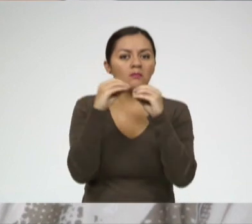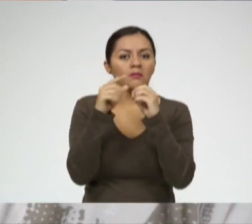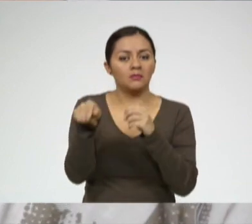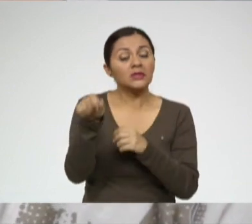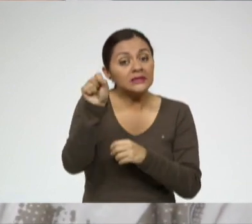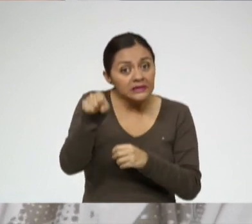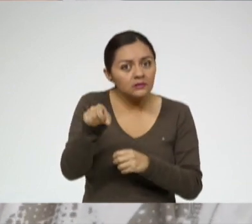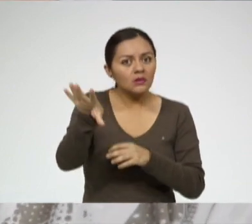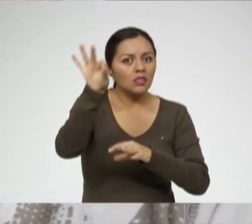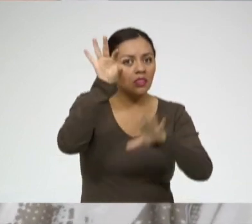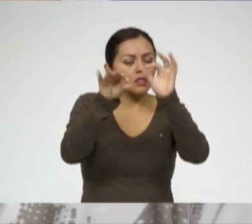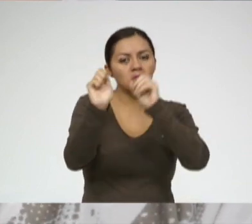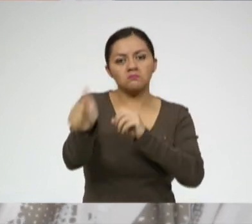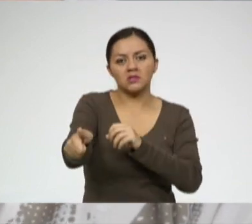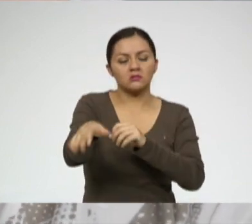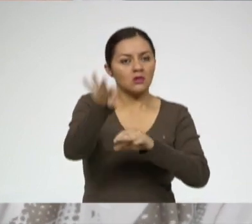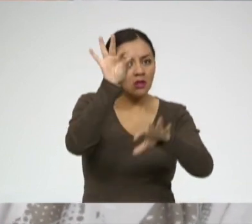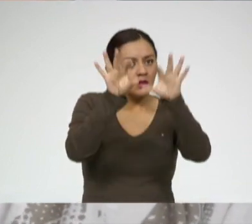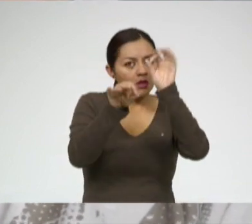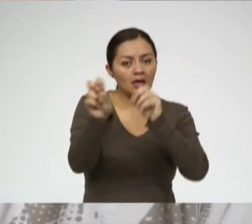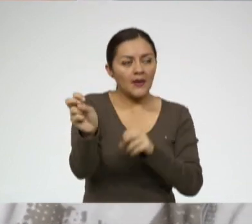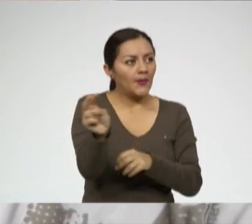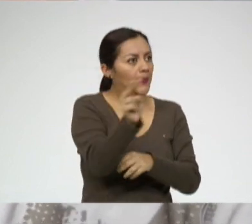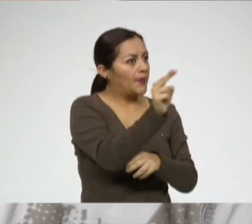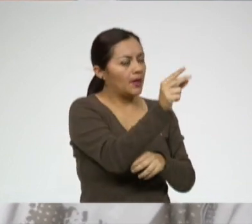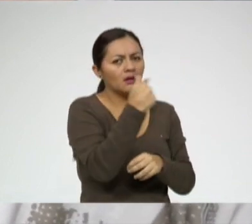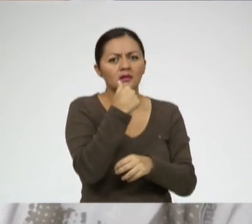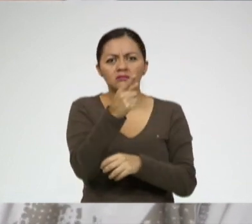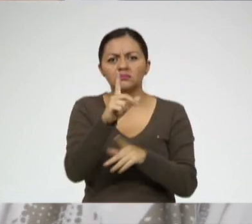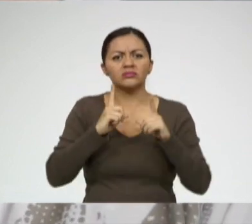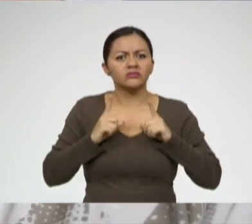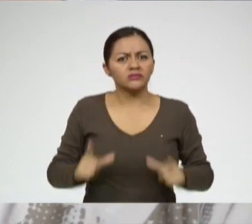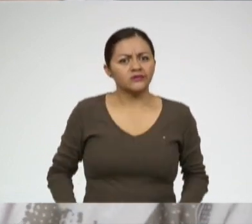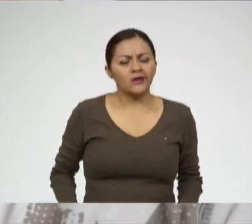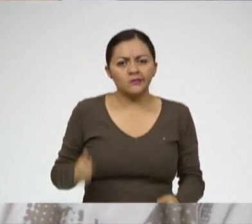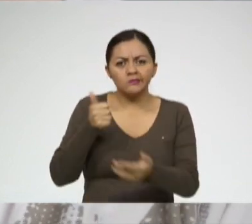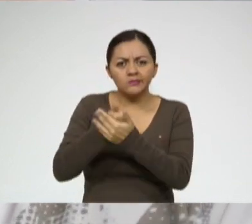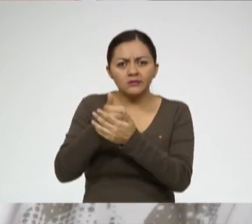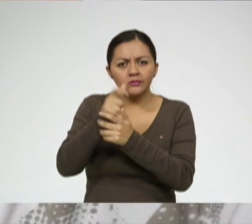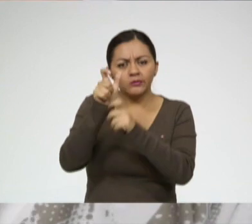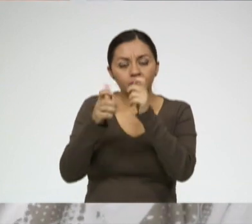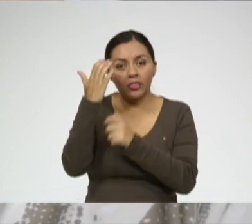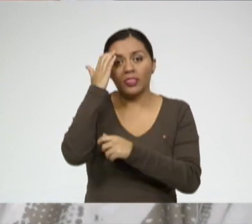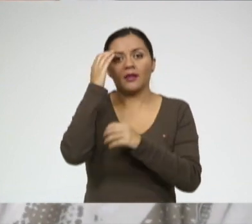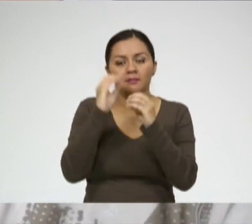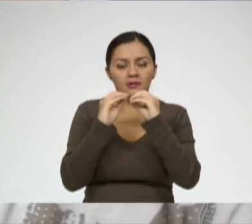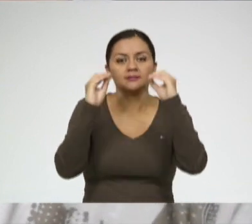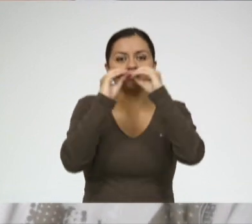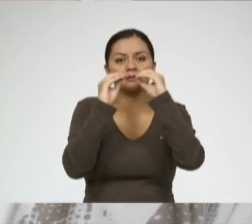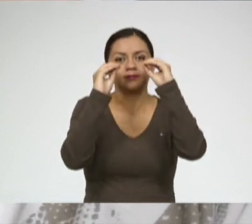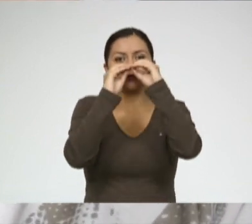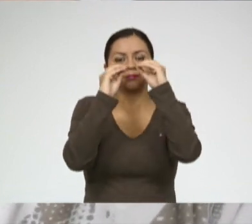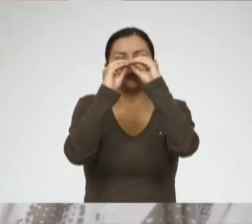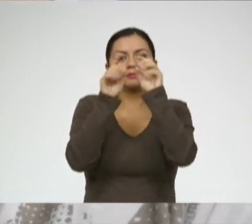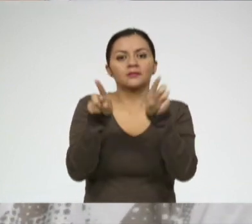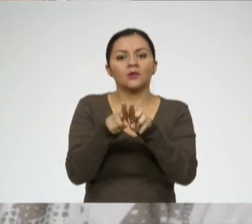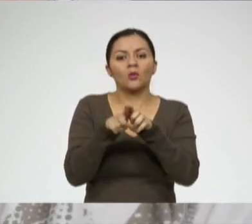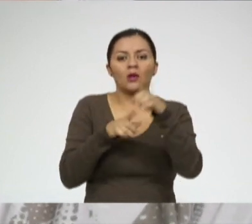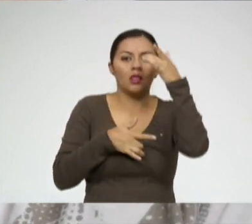un poquito más y se está dando cuenta e incluso ahora veo que la salud mismo, la gente se está preocupando más. Ya le toman